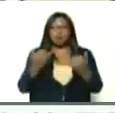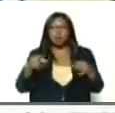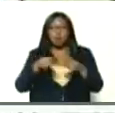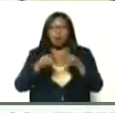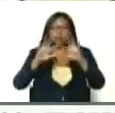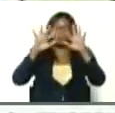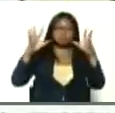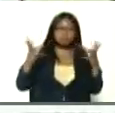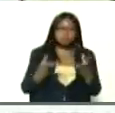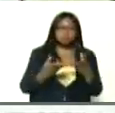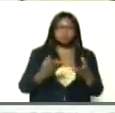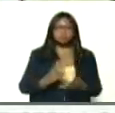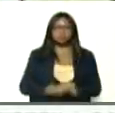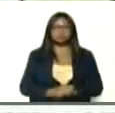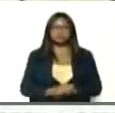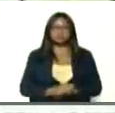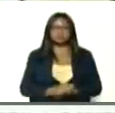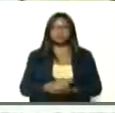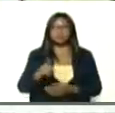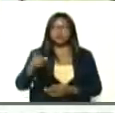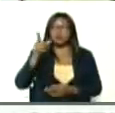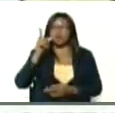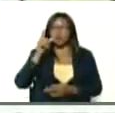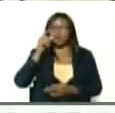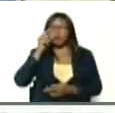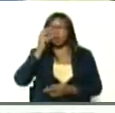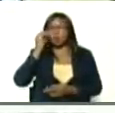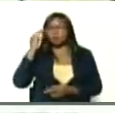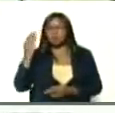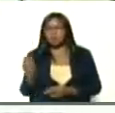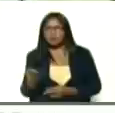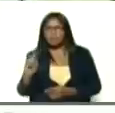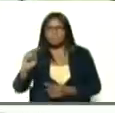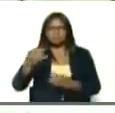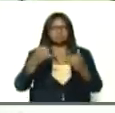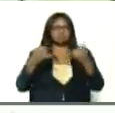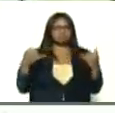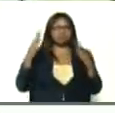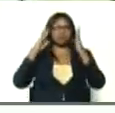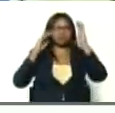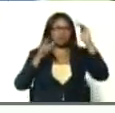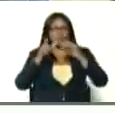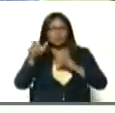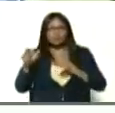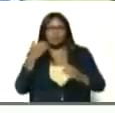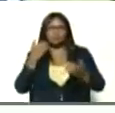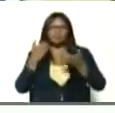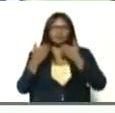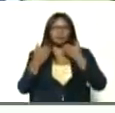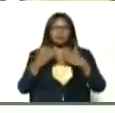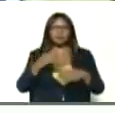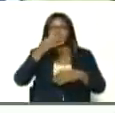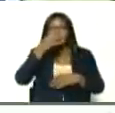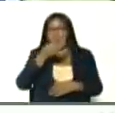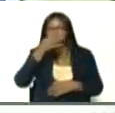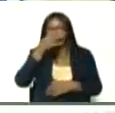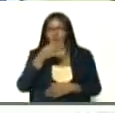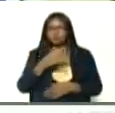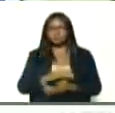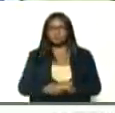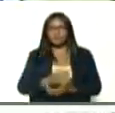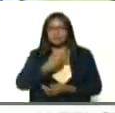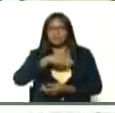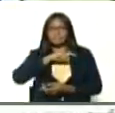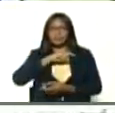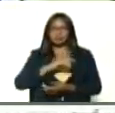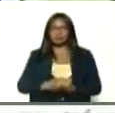pandemia, el doctor José Gregorio Hernández, fue el que estuvo, en la primera línea, atendiendo a los enfermos, de la gripe española, no